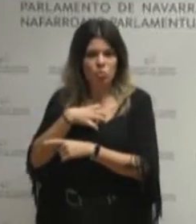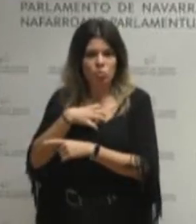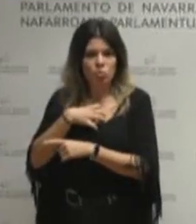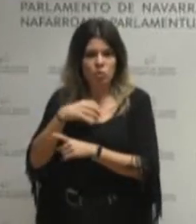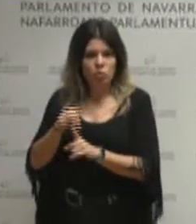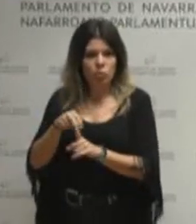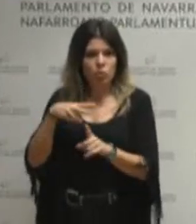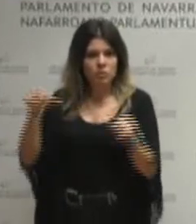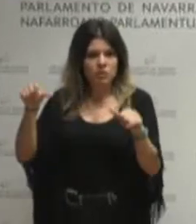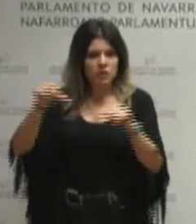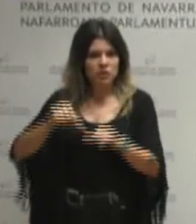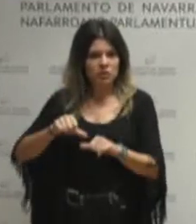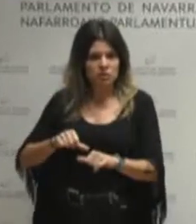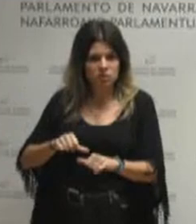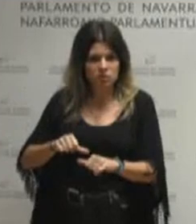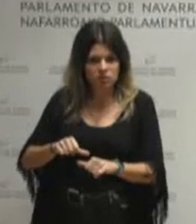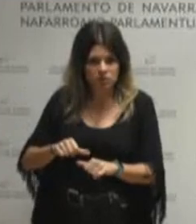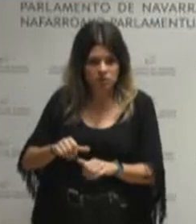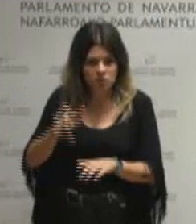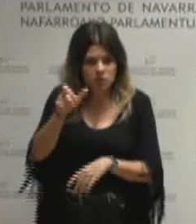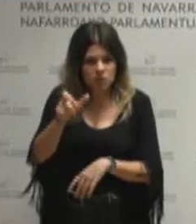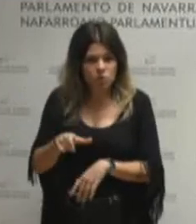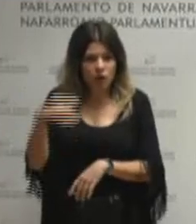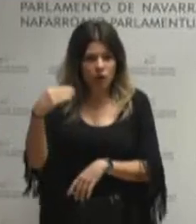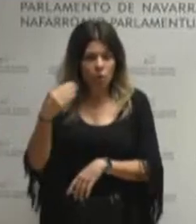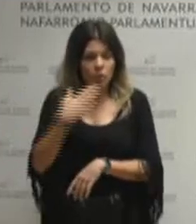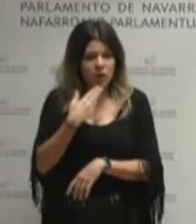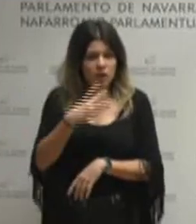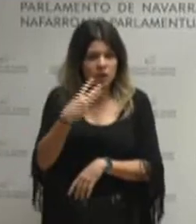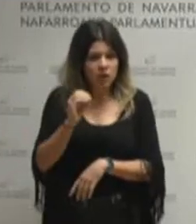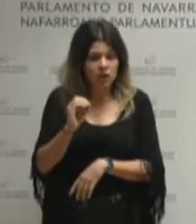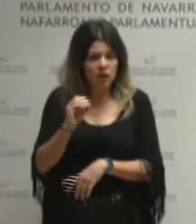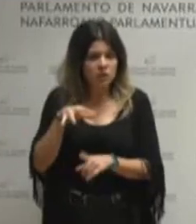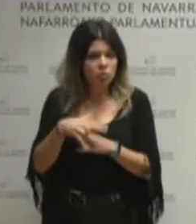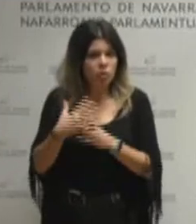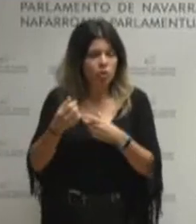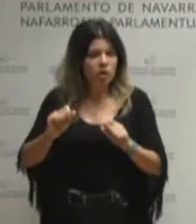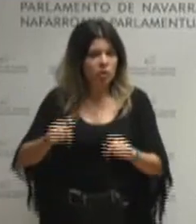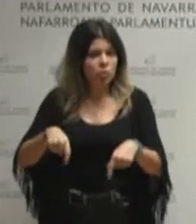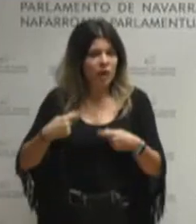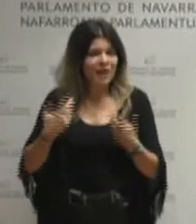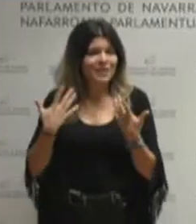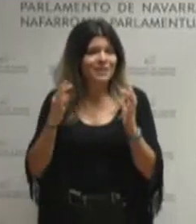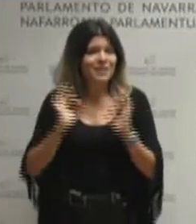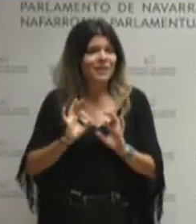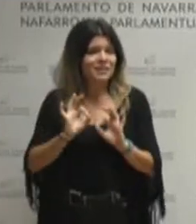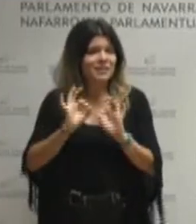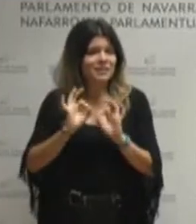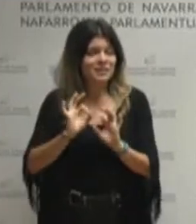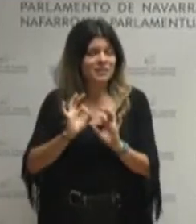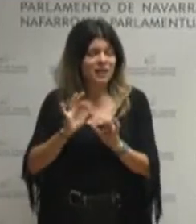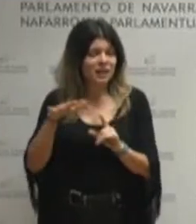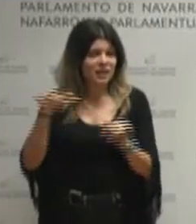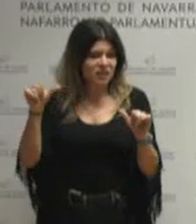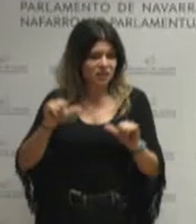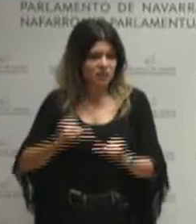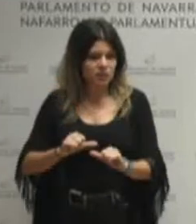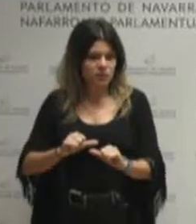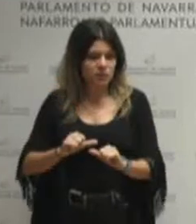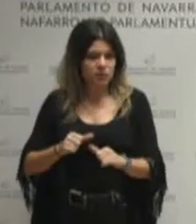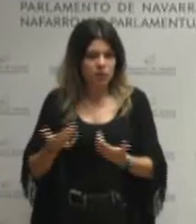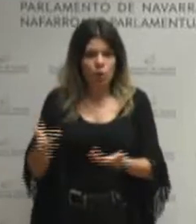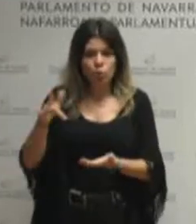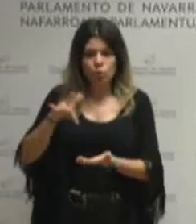urteko gazte bat entzat, krizia egoera naturala biakatu da. Krisis, krizi. Horrela,